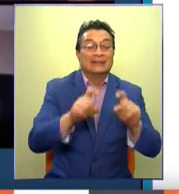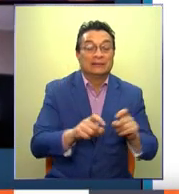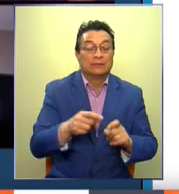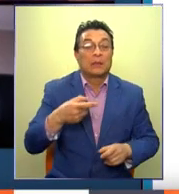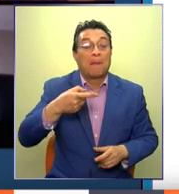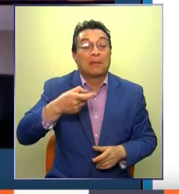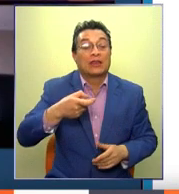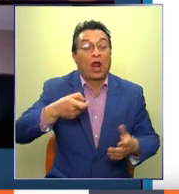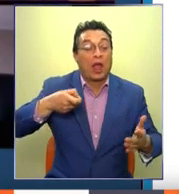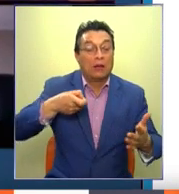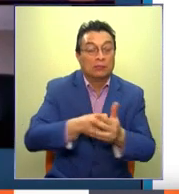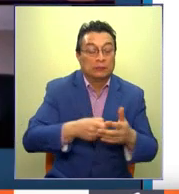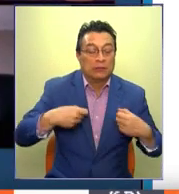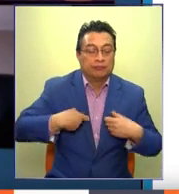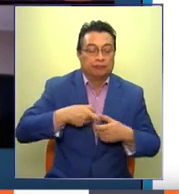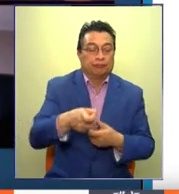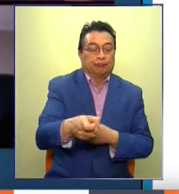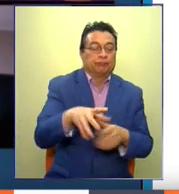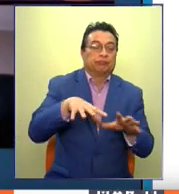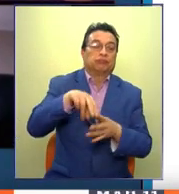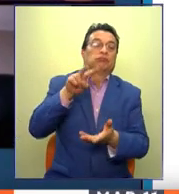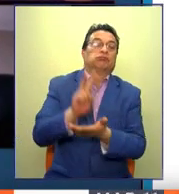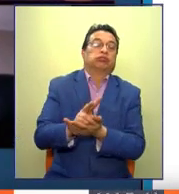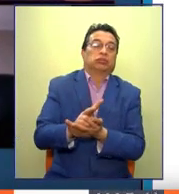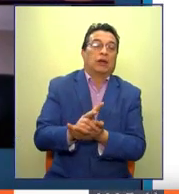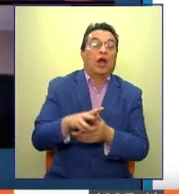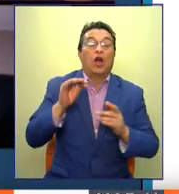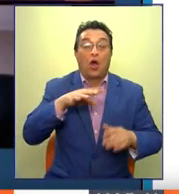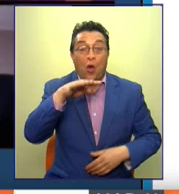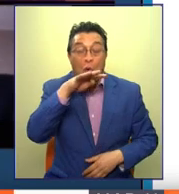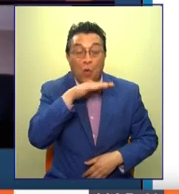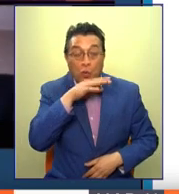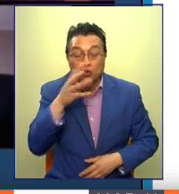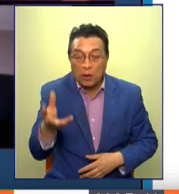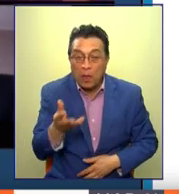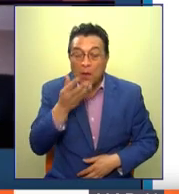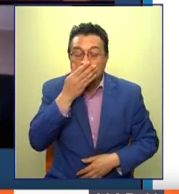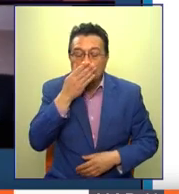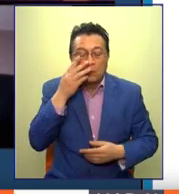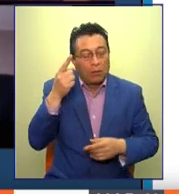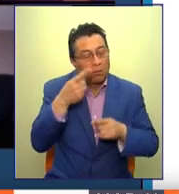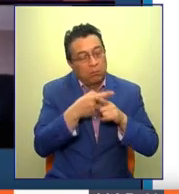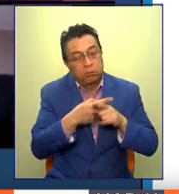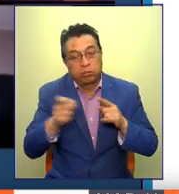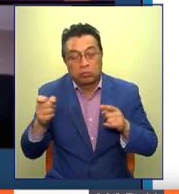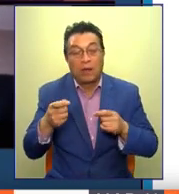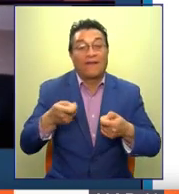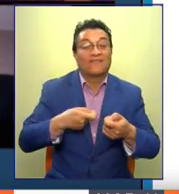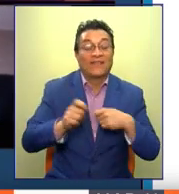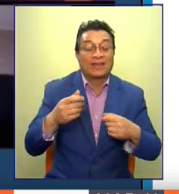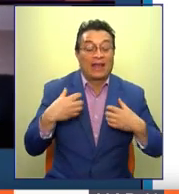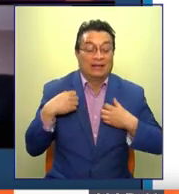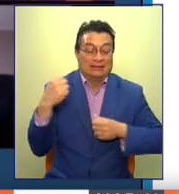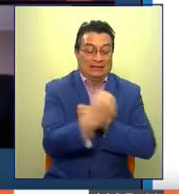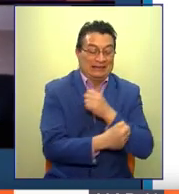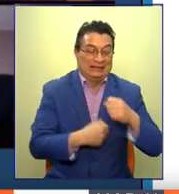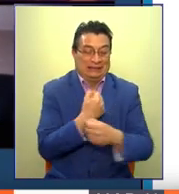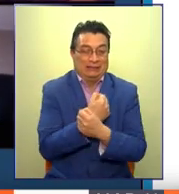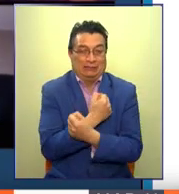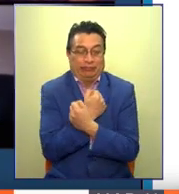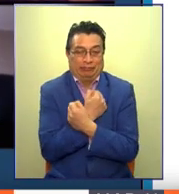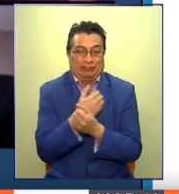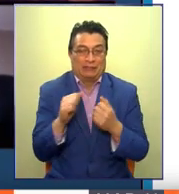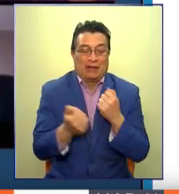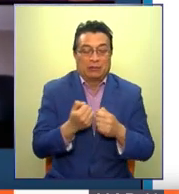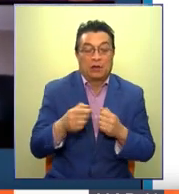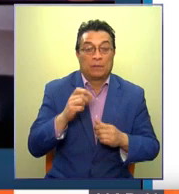eléctrica paralizante a distancia, uso de cloroformo para dormir, venta de camisa de fuerza psiquiatría,